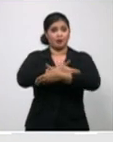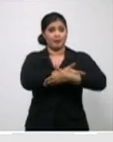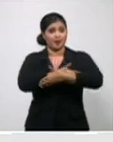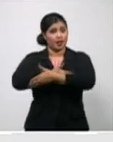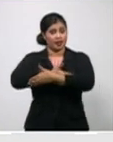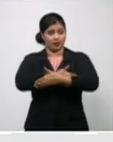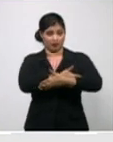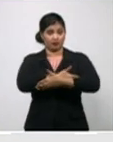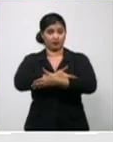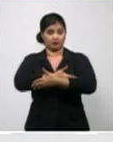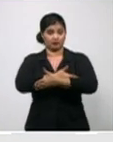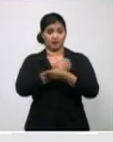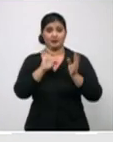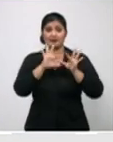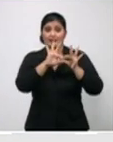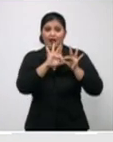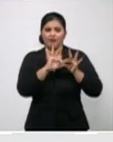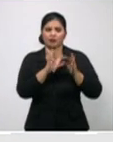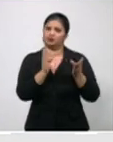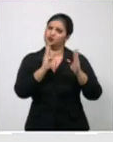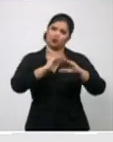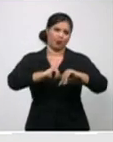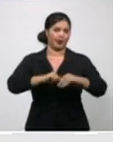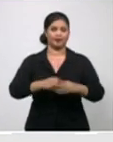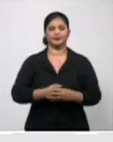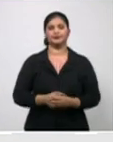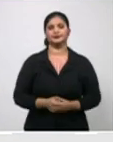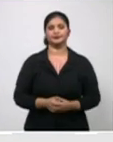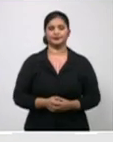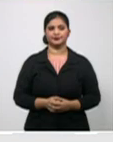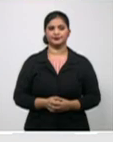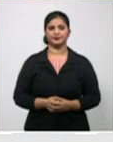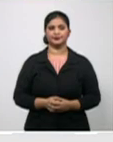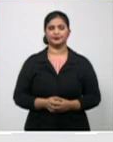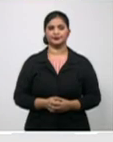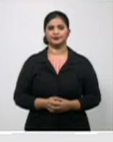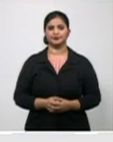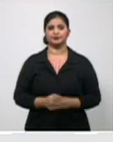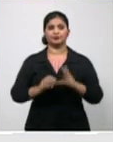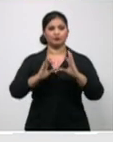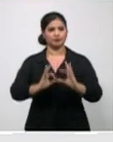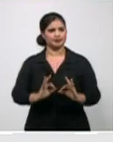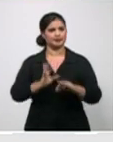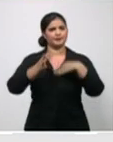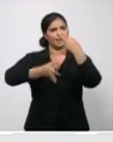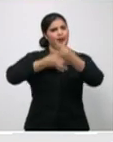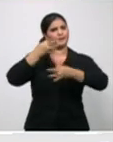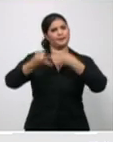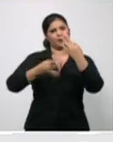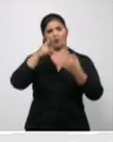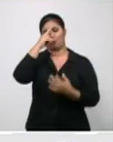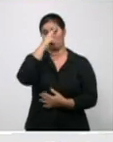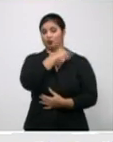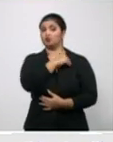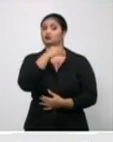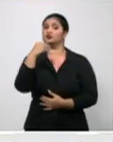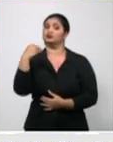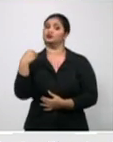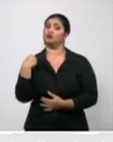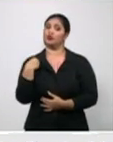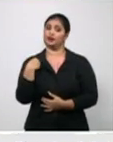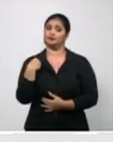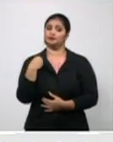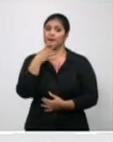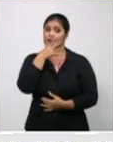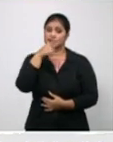en estado grave. Y siempre intercambiamos con la doctora Licea, que creo que hoy va a estar en una mesa